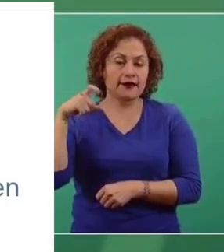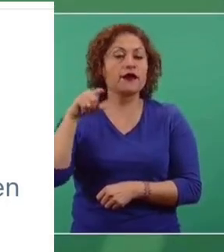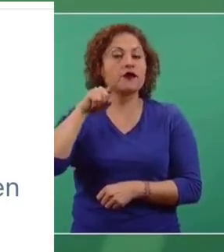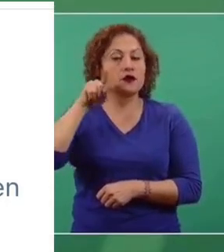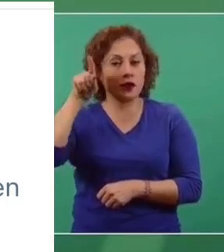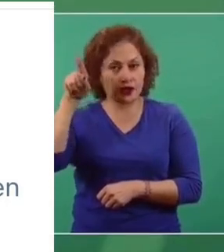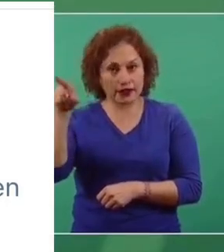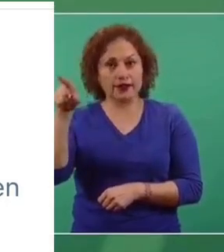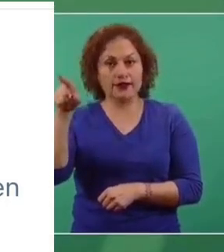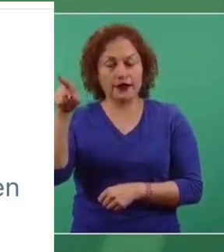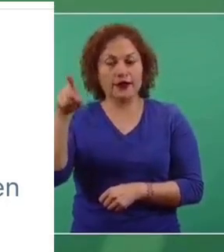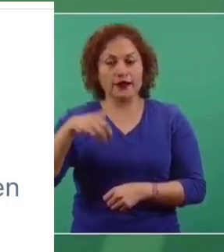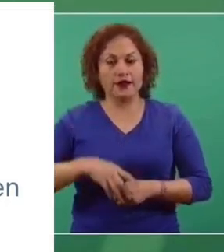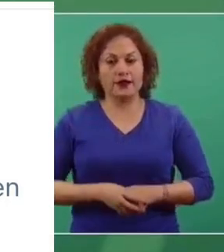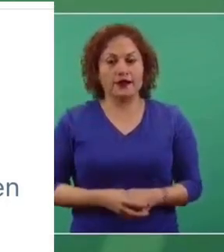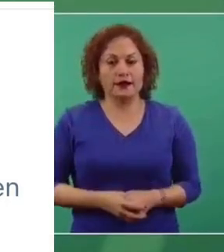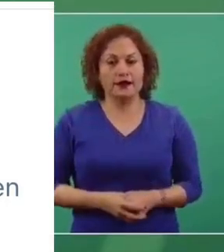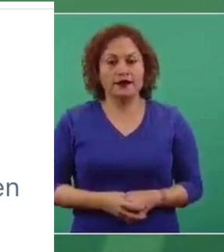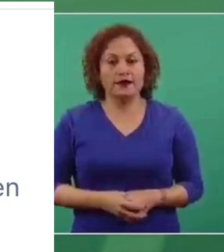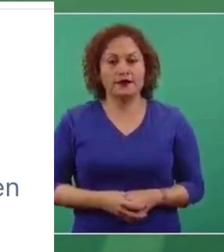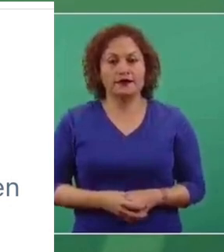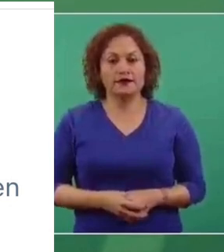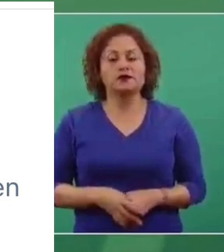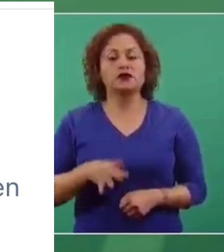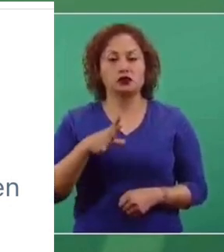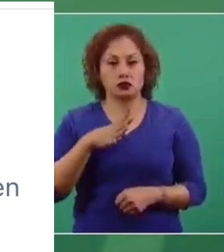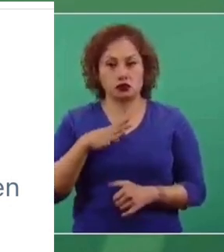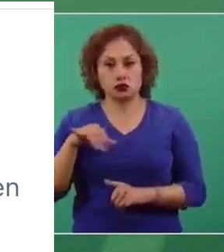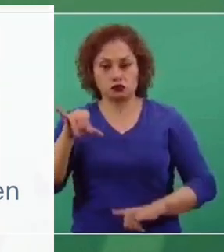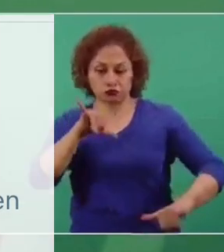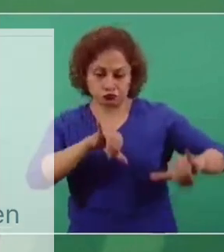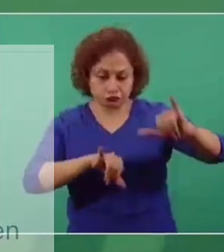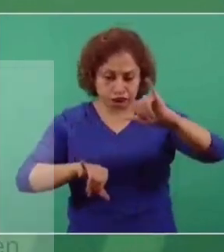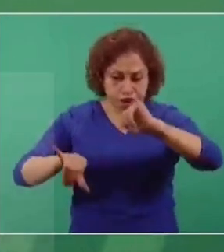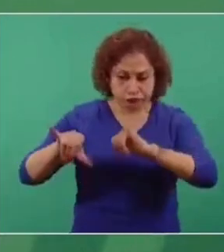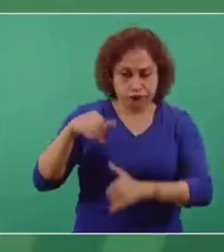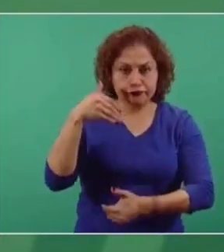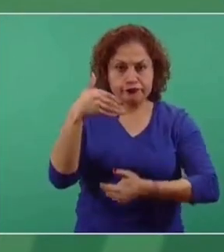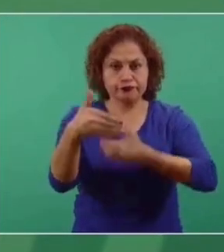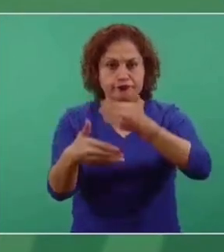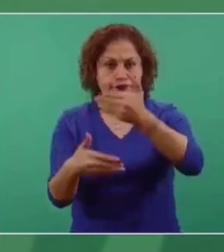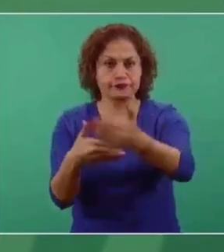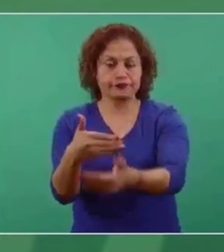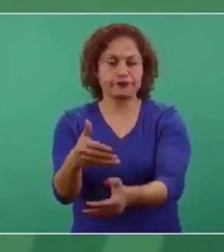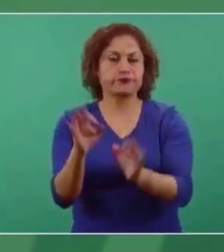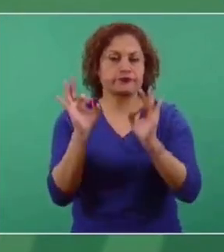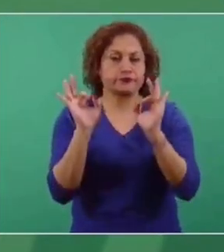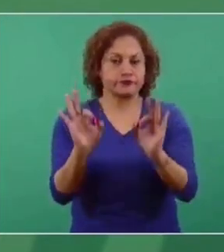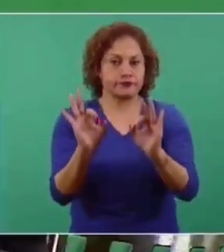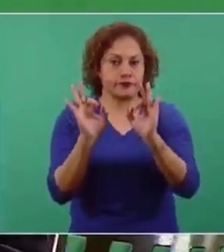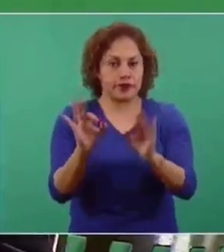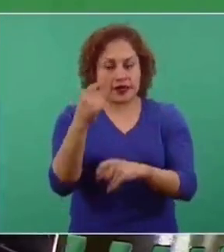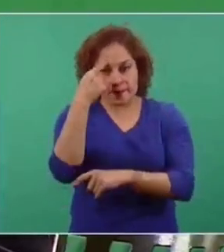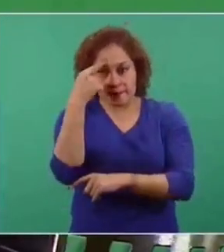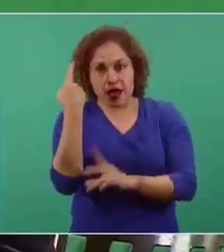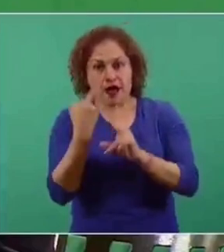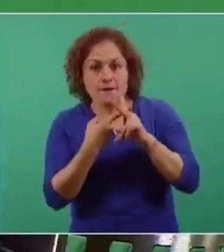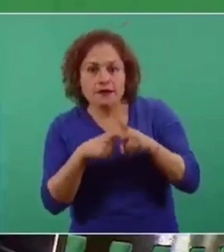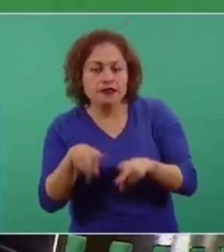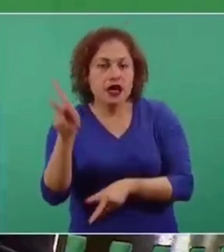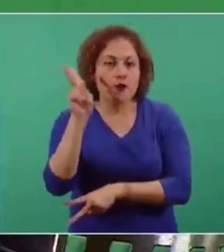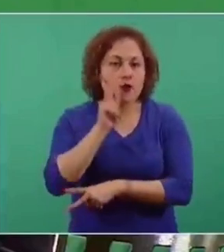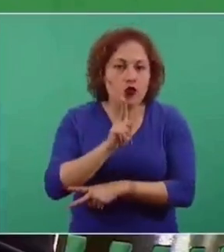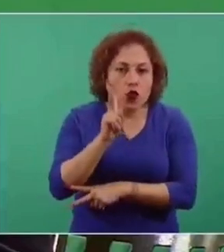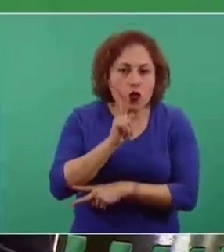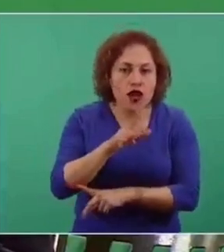resultados, buenos resultados para poder avanzar en los ensayos clínicos y